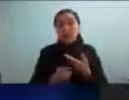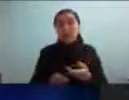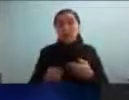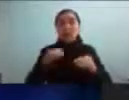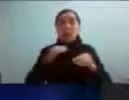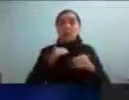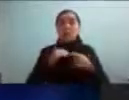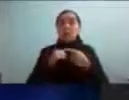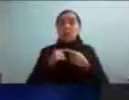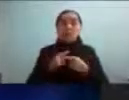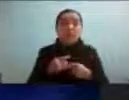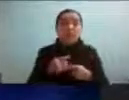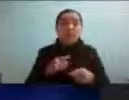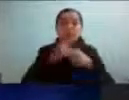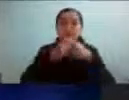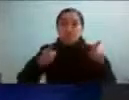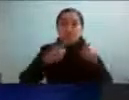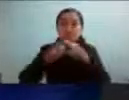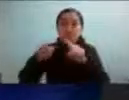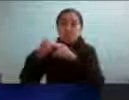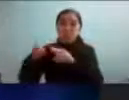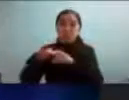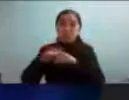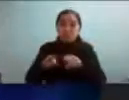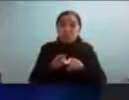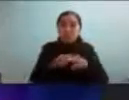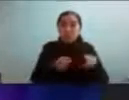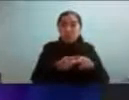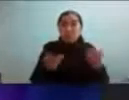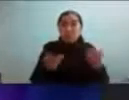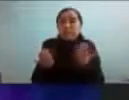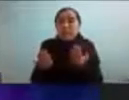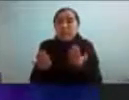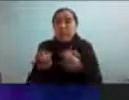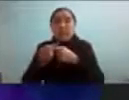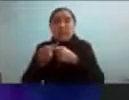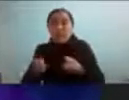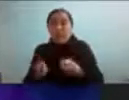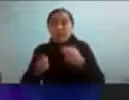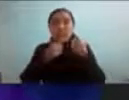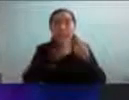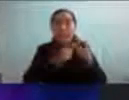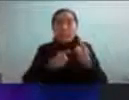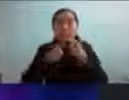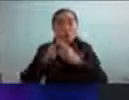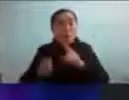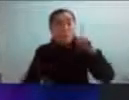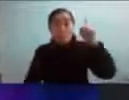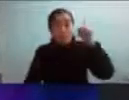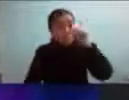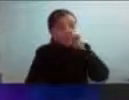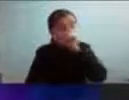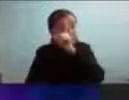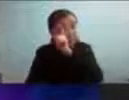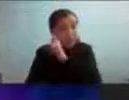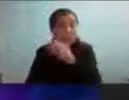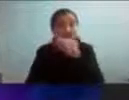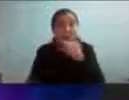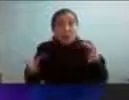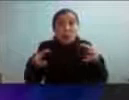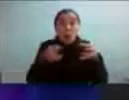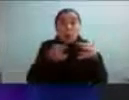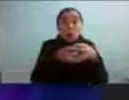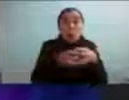relación a los diferentes perfiles y necesidades entonces cuanto más heterogeneidad tenemos más difícil es hacer subgrupos para